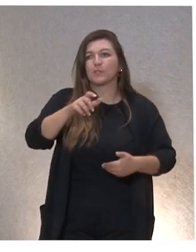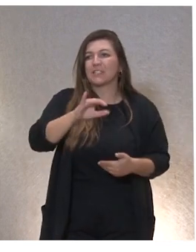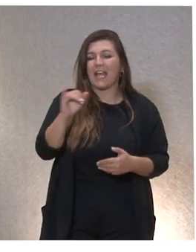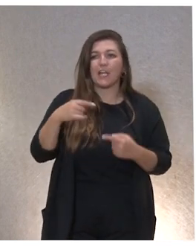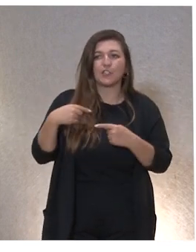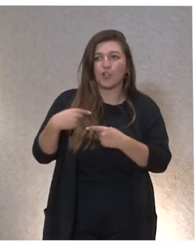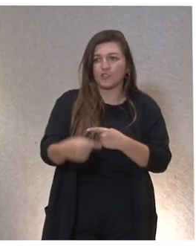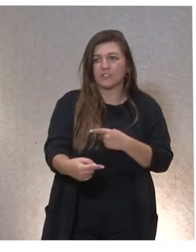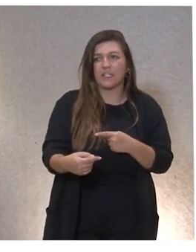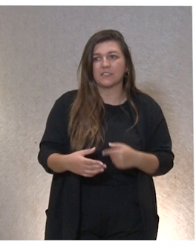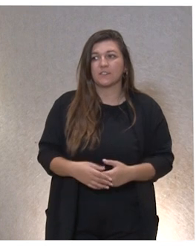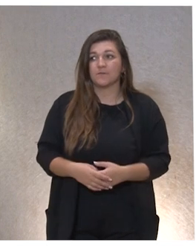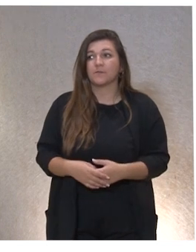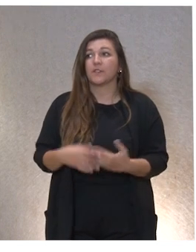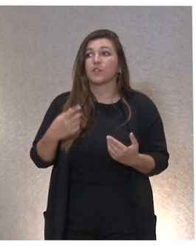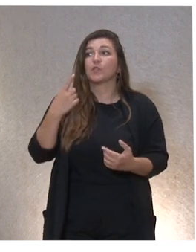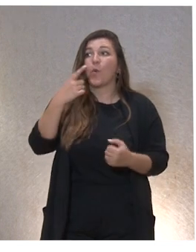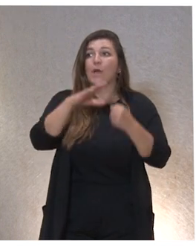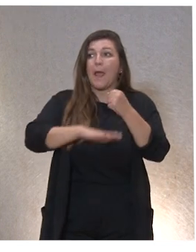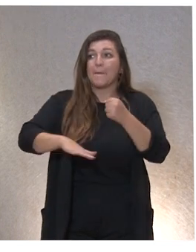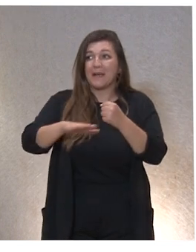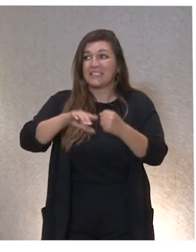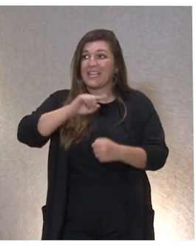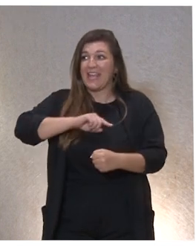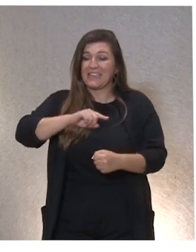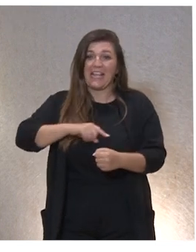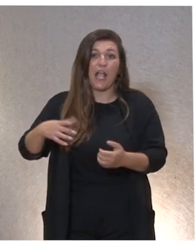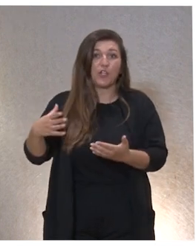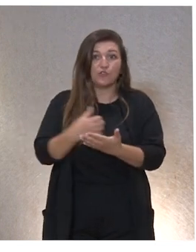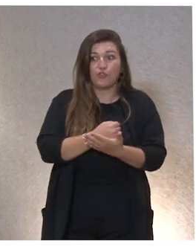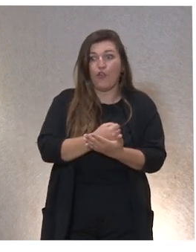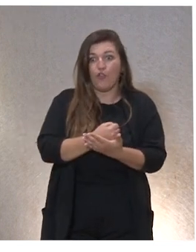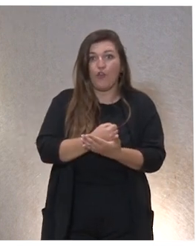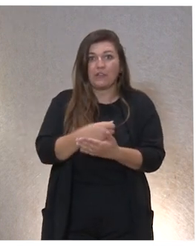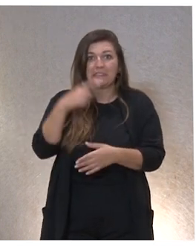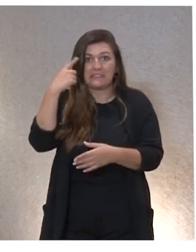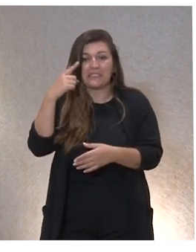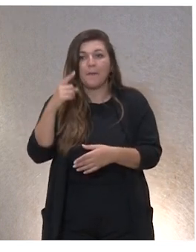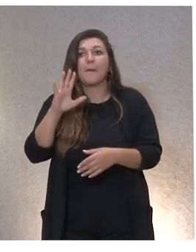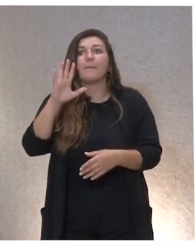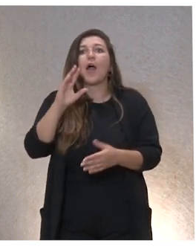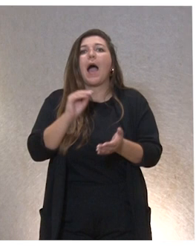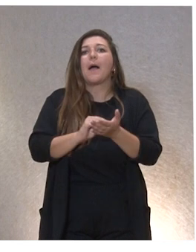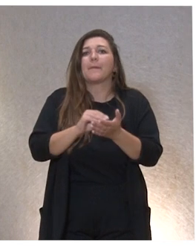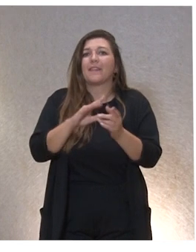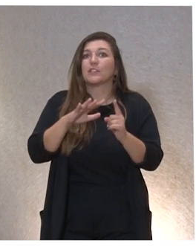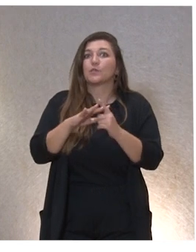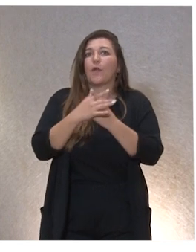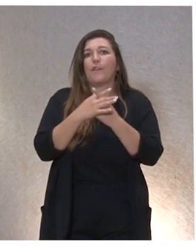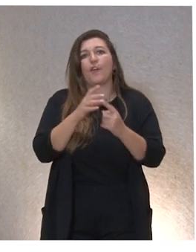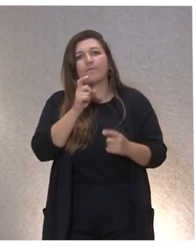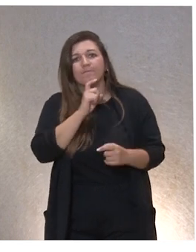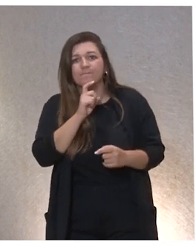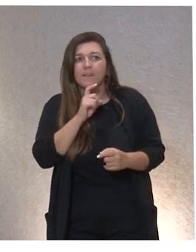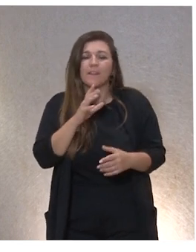el día a día ¿no? Hay una base de ética que todo el mundo maneja pero a veces hay situaciones especialmente complejas